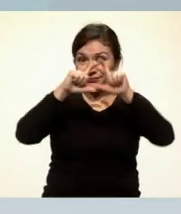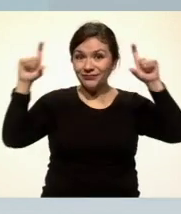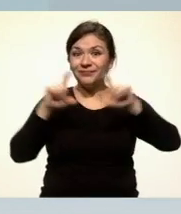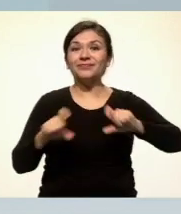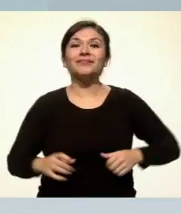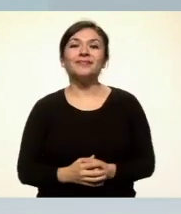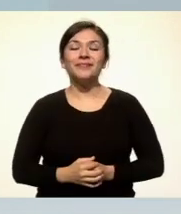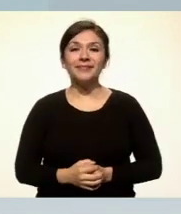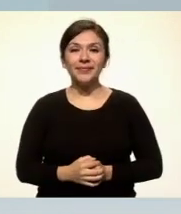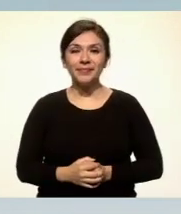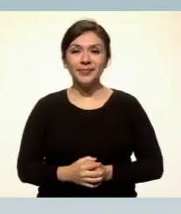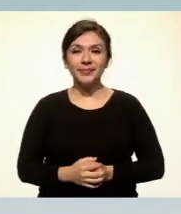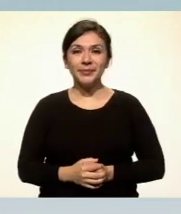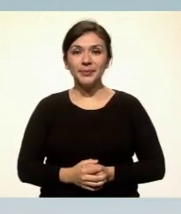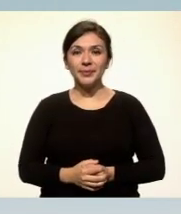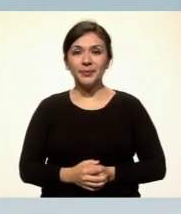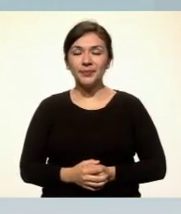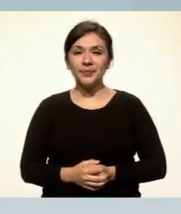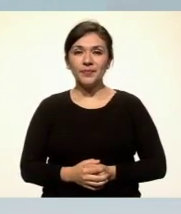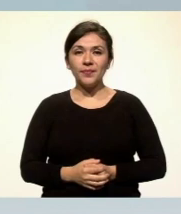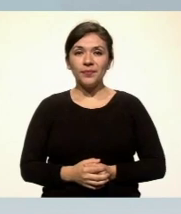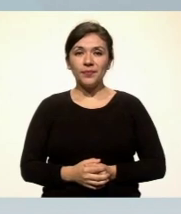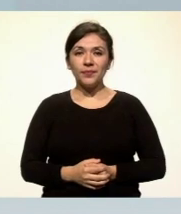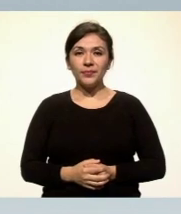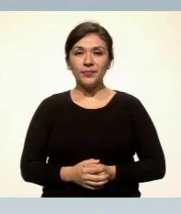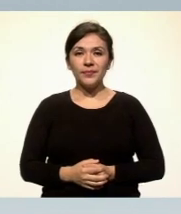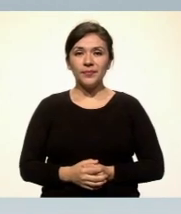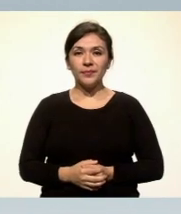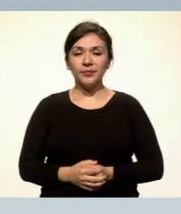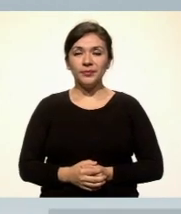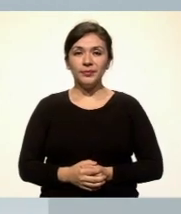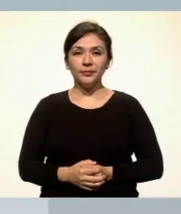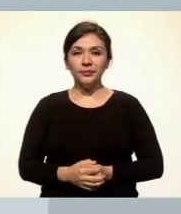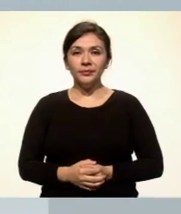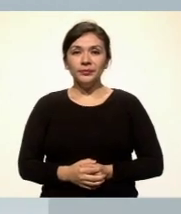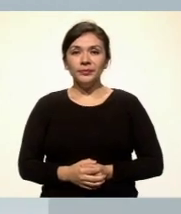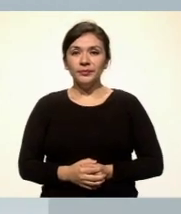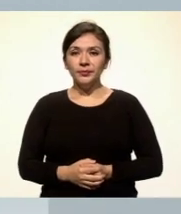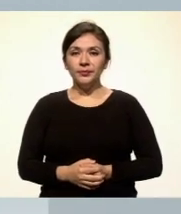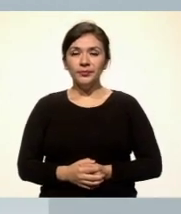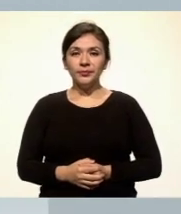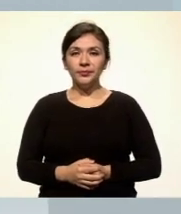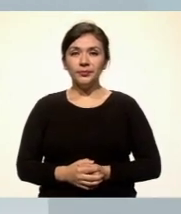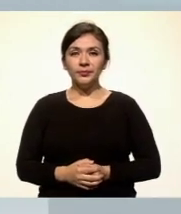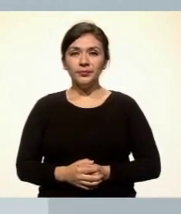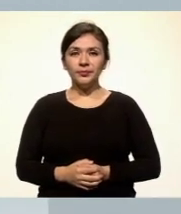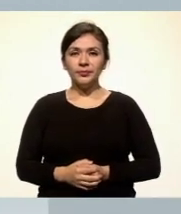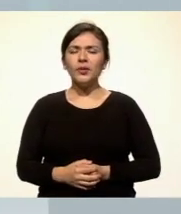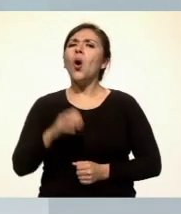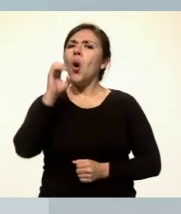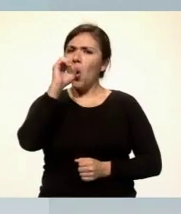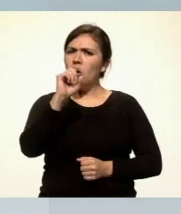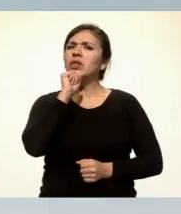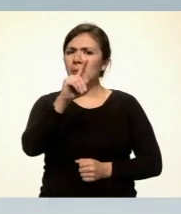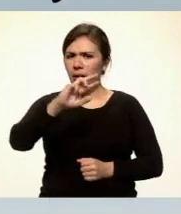5536-017599 y 800-288-6688. Recuerda que también puedes